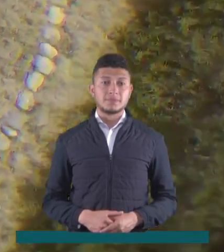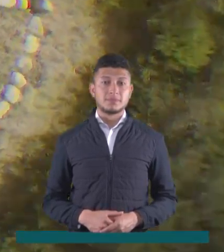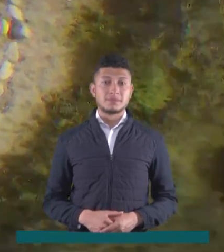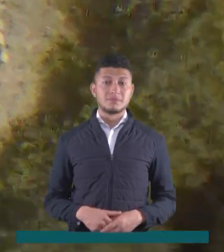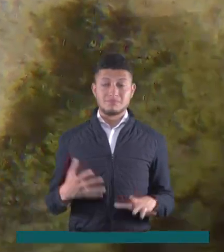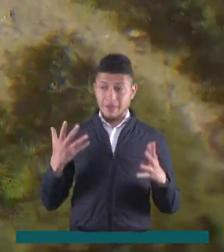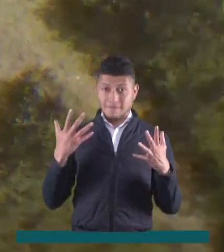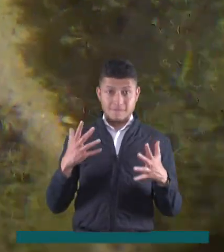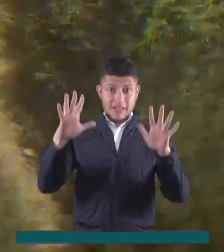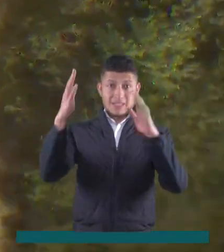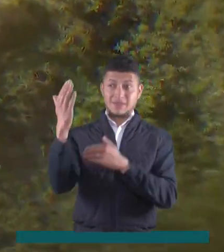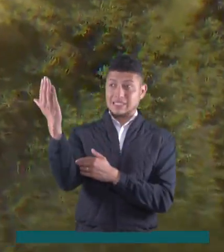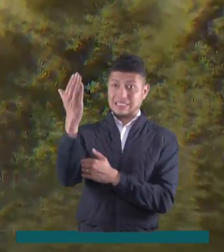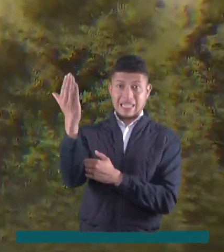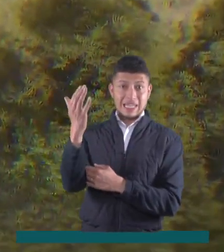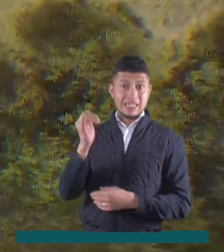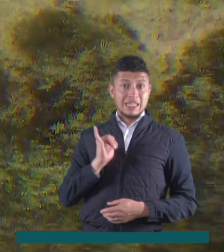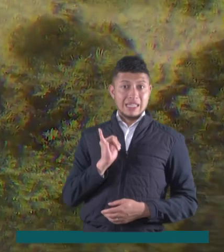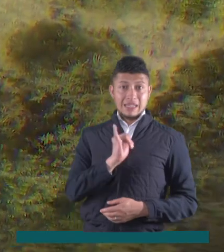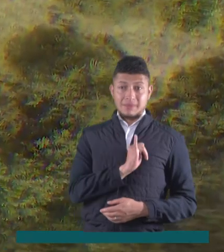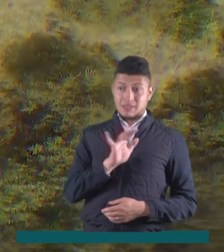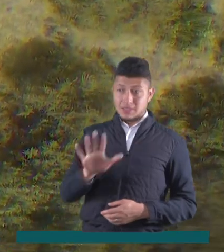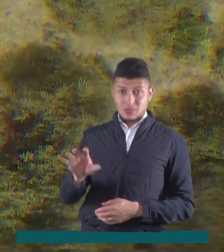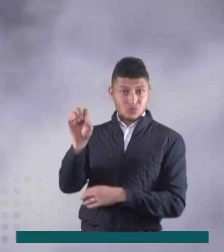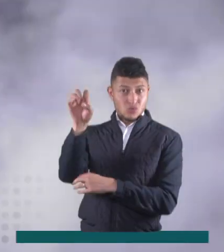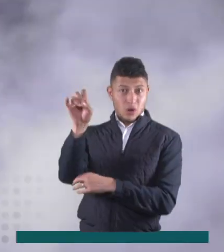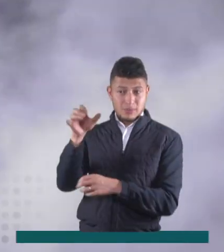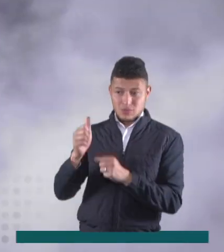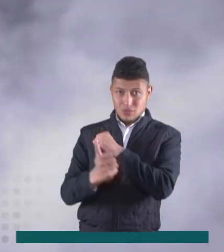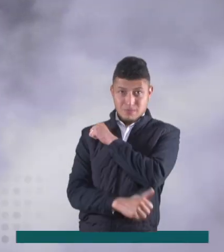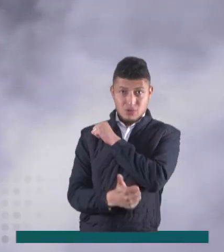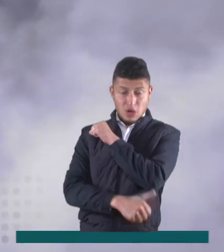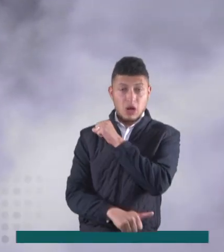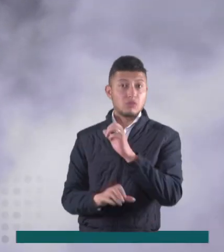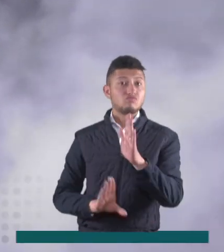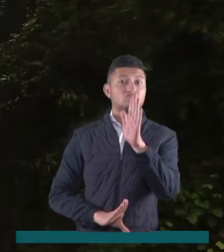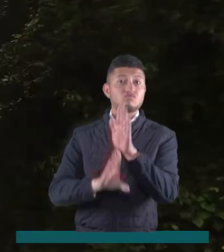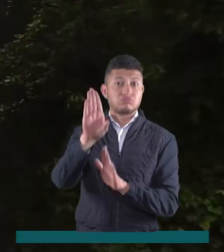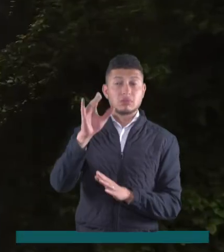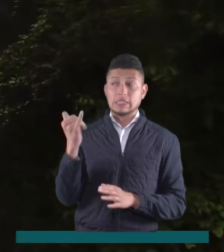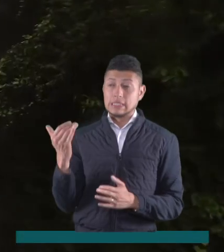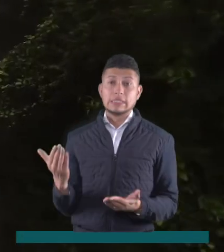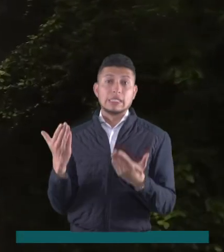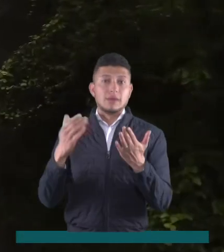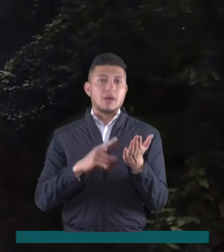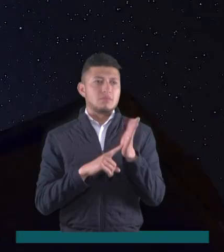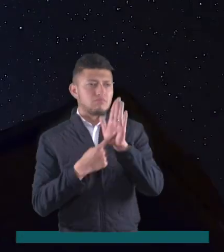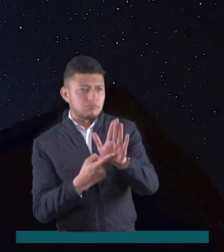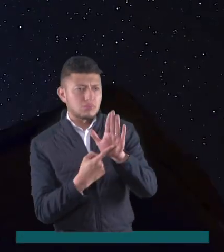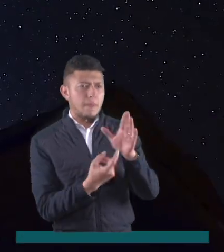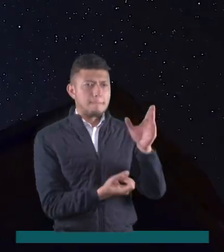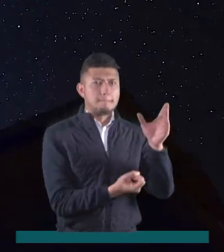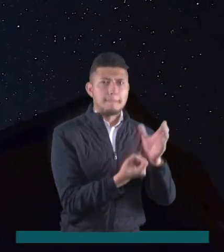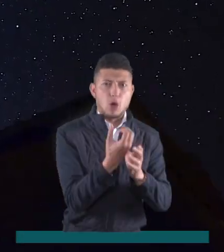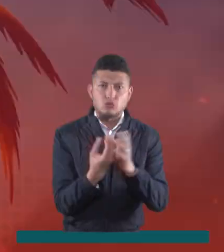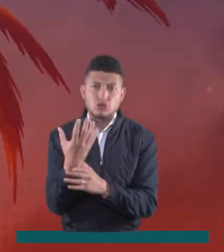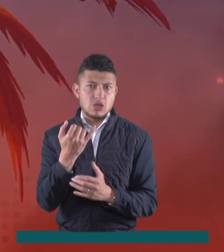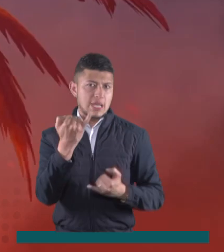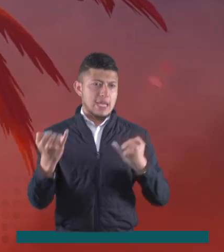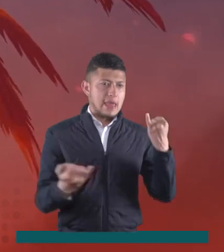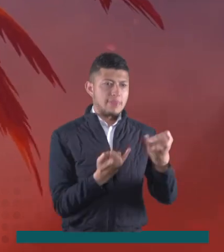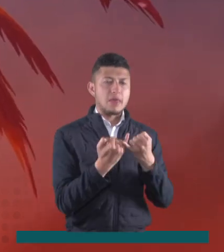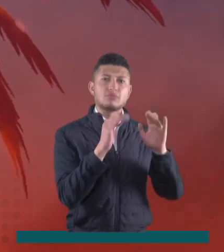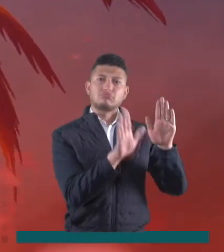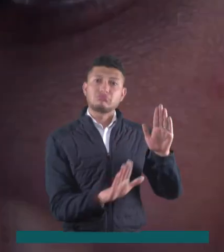Con éxito cierra hoy el Festival de Cine Independiente de Sogamoso en Boyacá que ha sido vitrina para las mejores producciones que